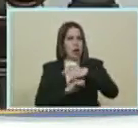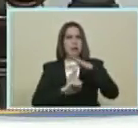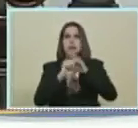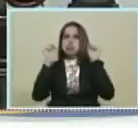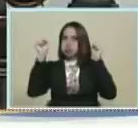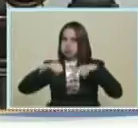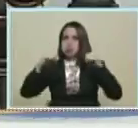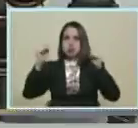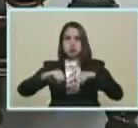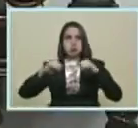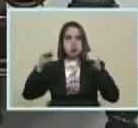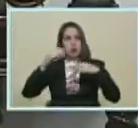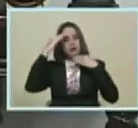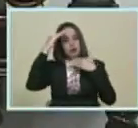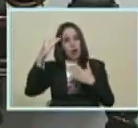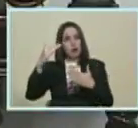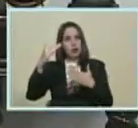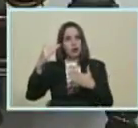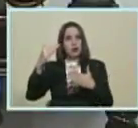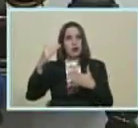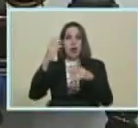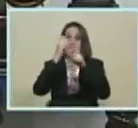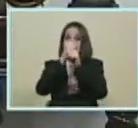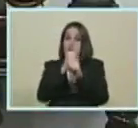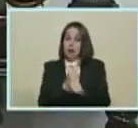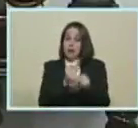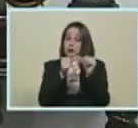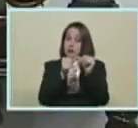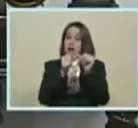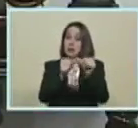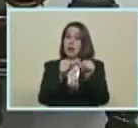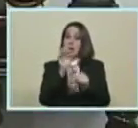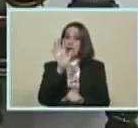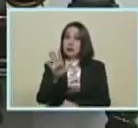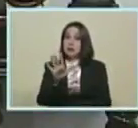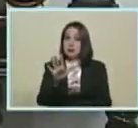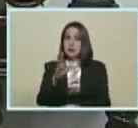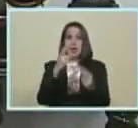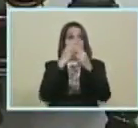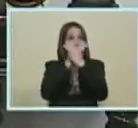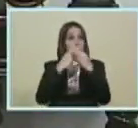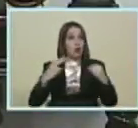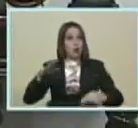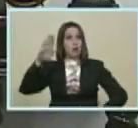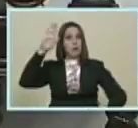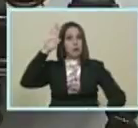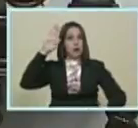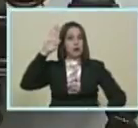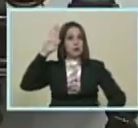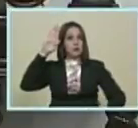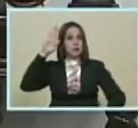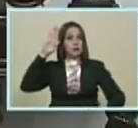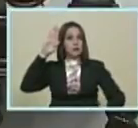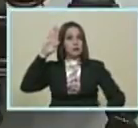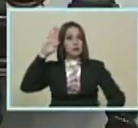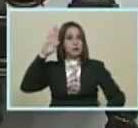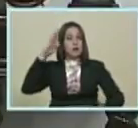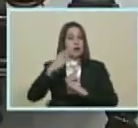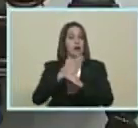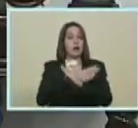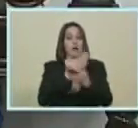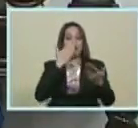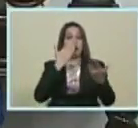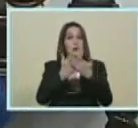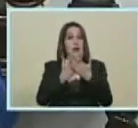diálogo Los saludo Y espero Que se mantenga Y se cumpla La palabra Empeñada Ante